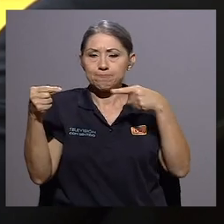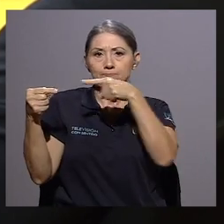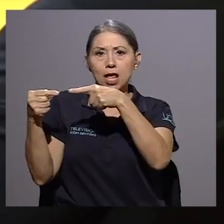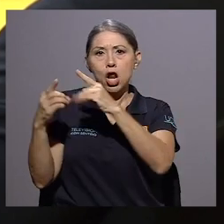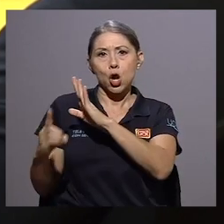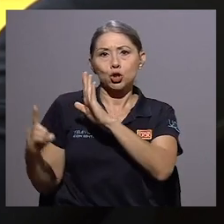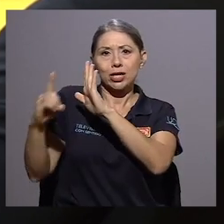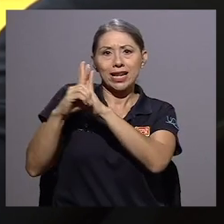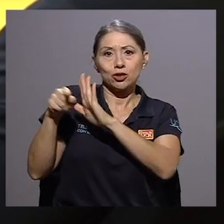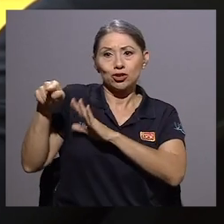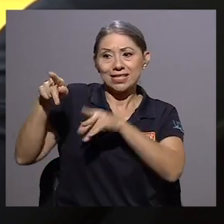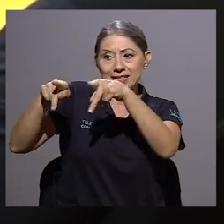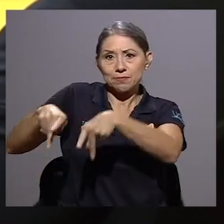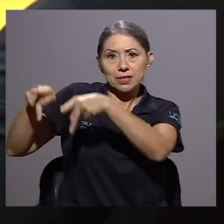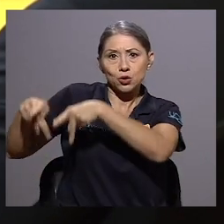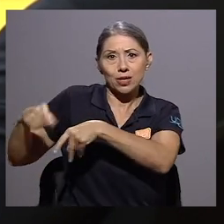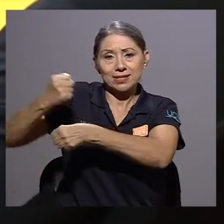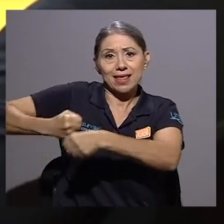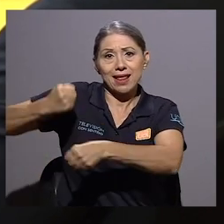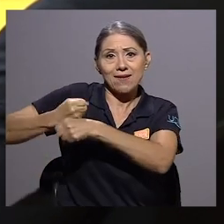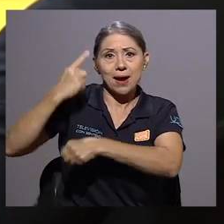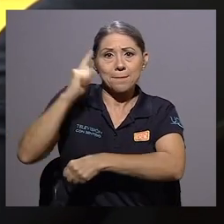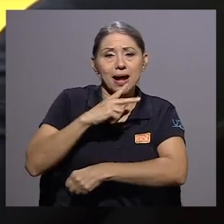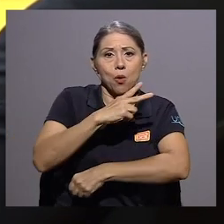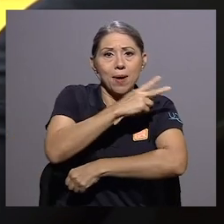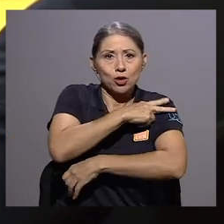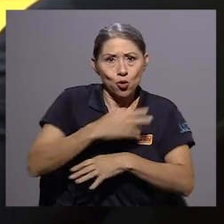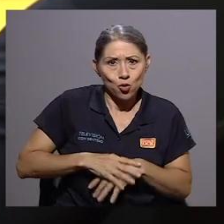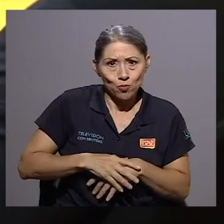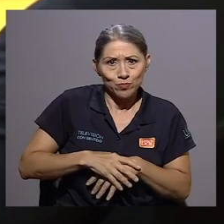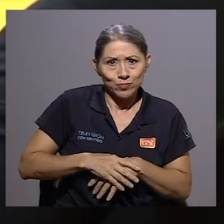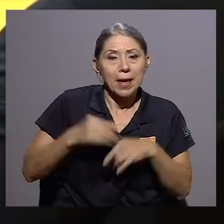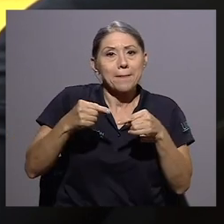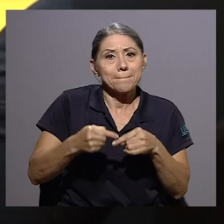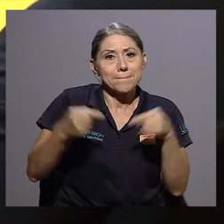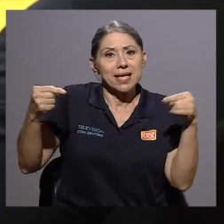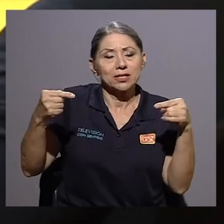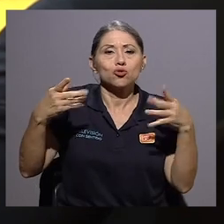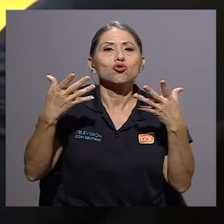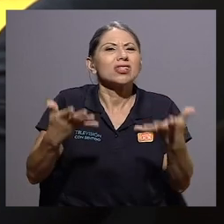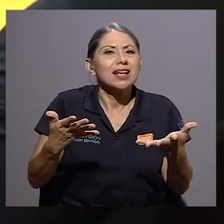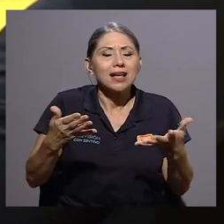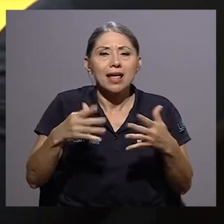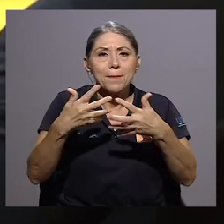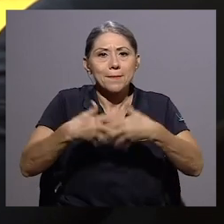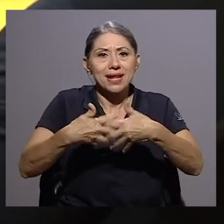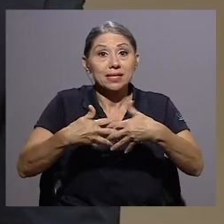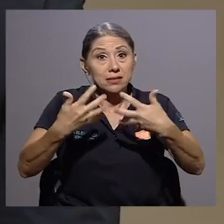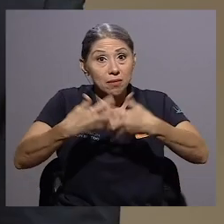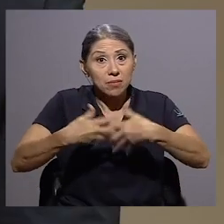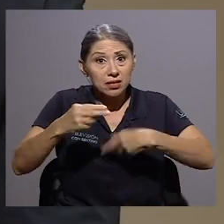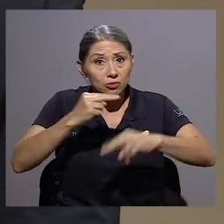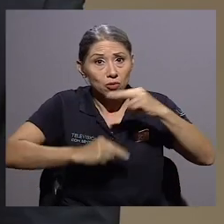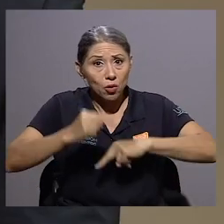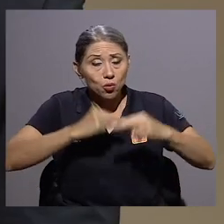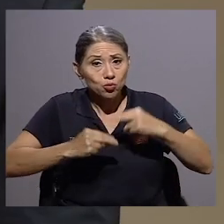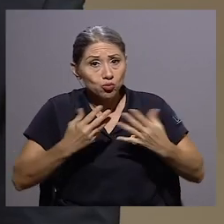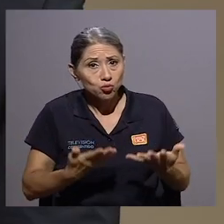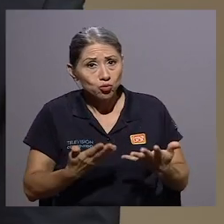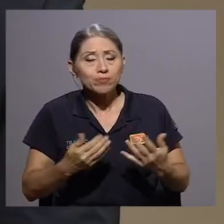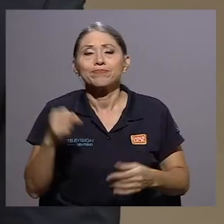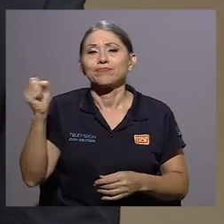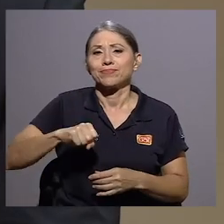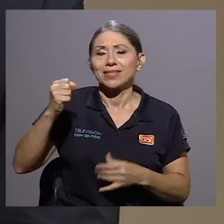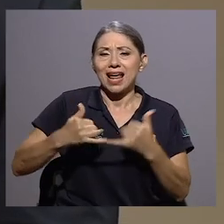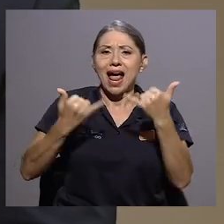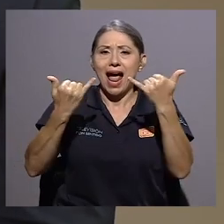derechos laborales o los derechos de esas personas que trabajan para un patrono versus las empresas. Y las empresas son negocios, don